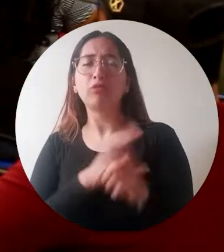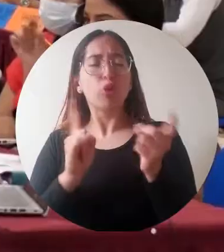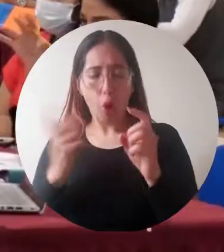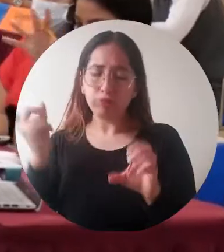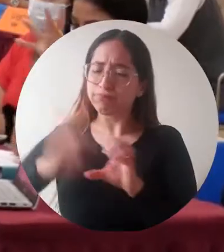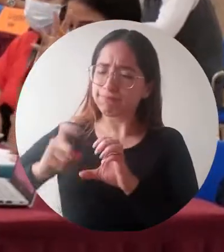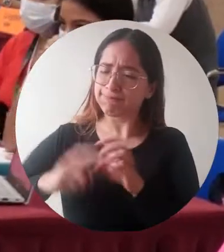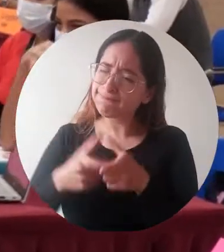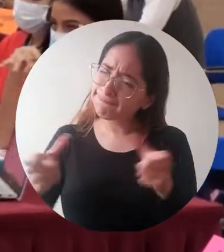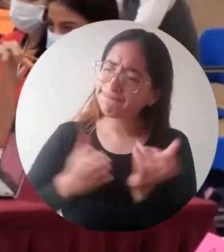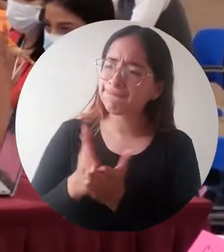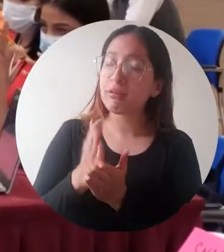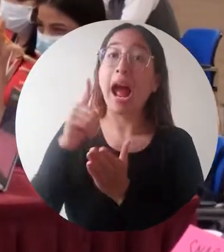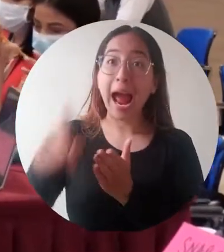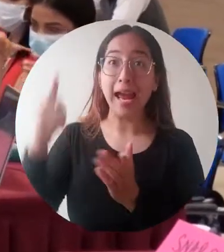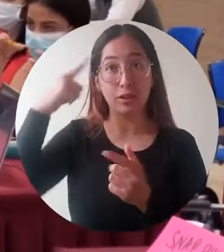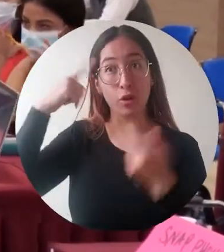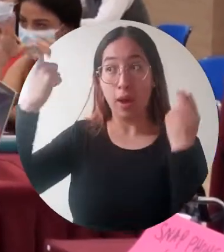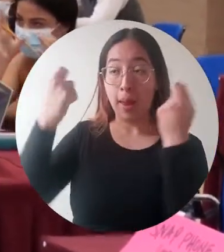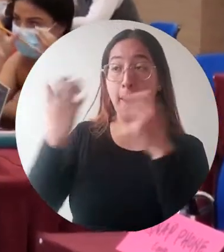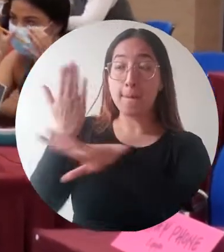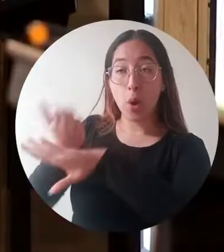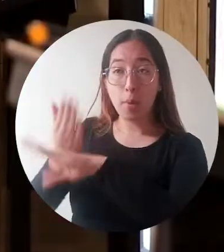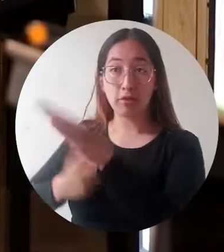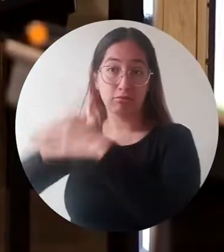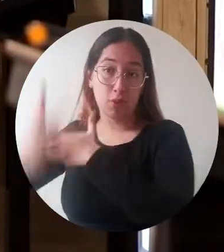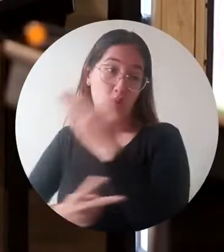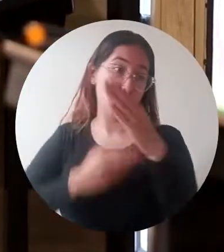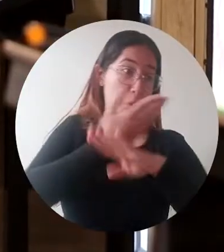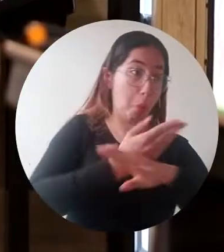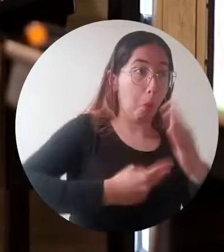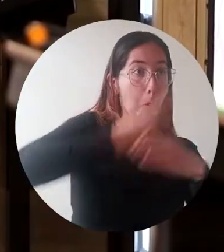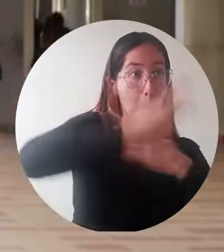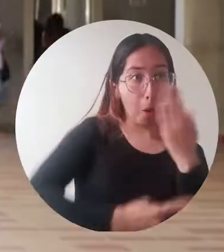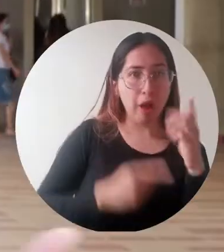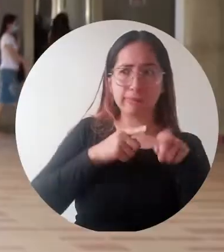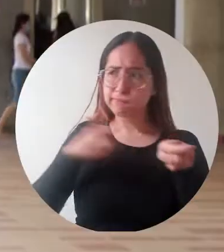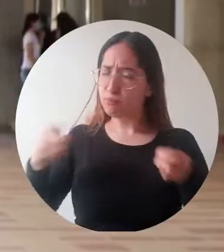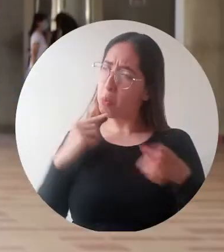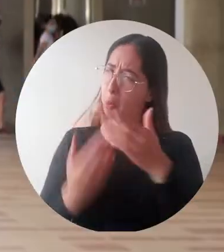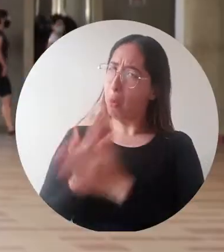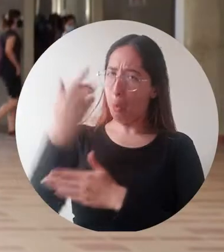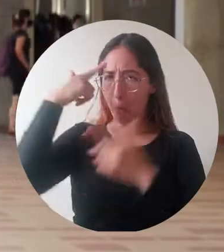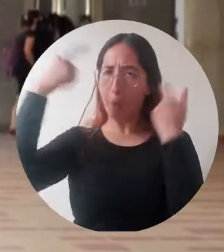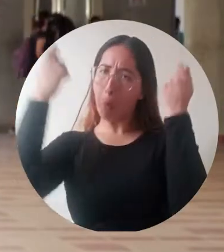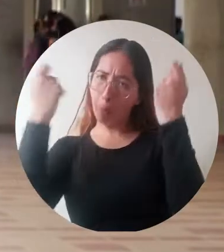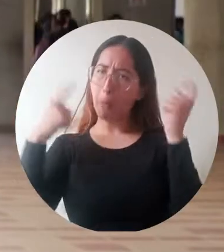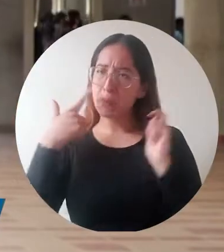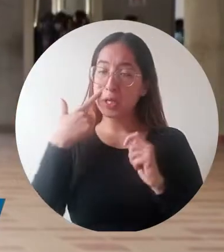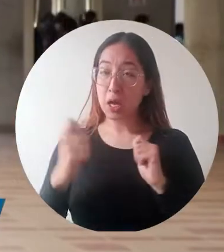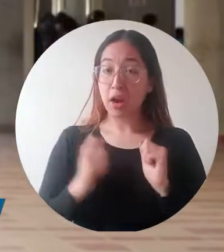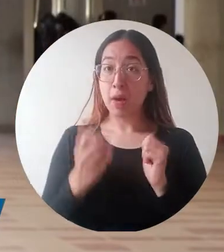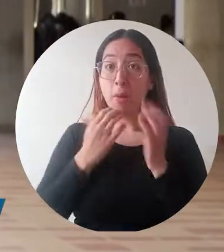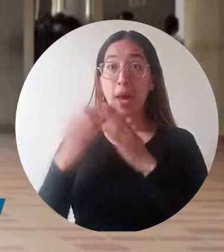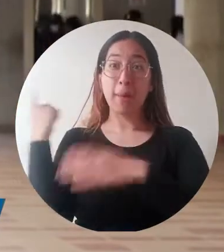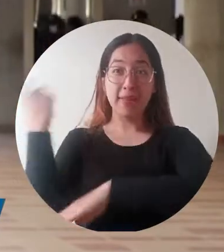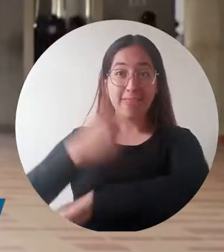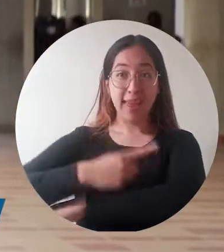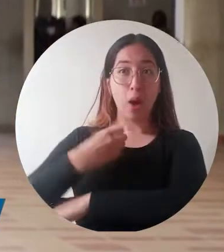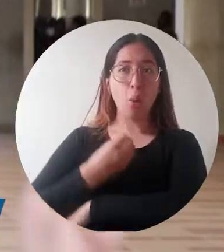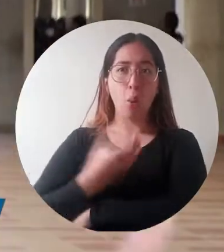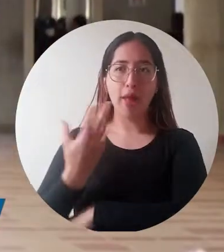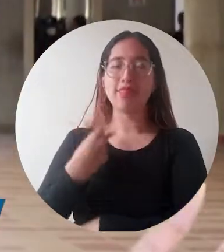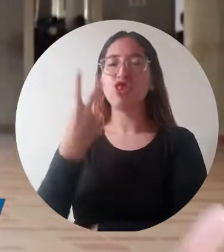negocios que se presentaron en este escenario de innovación y creatividad. En este evento de Kick-Off, que tiene una duración de dos días,